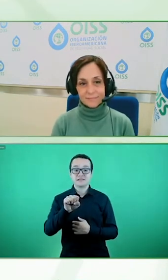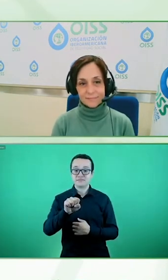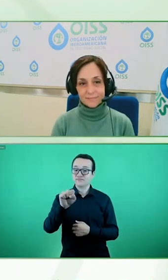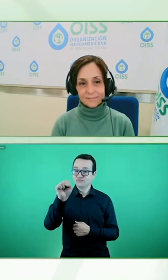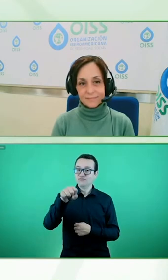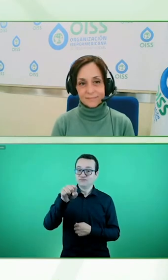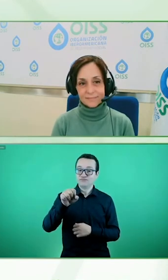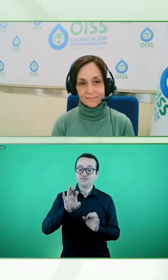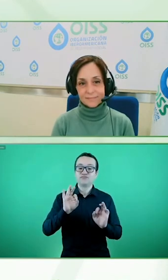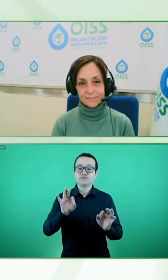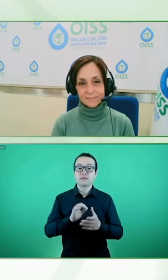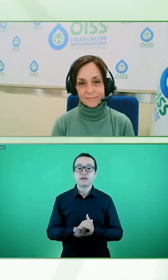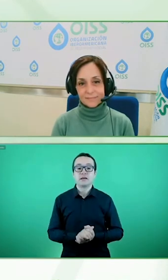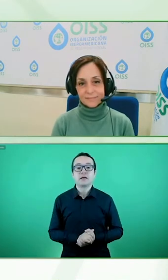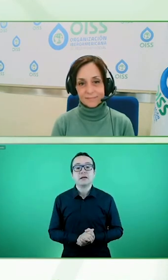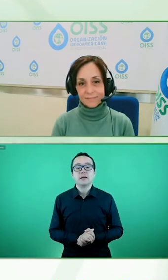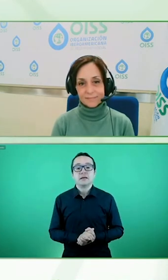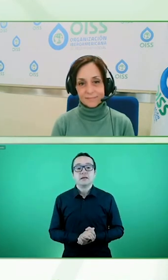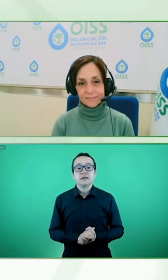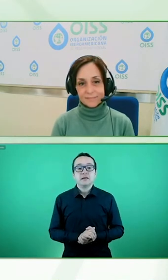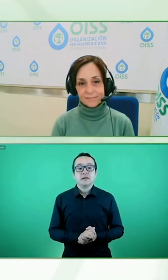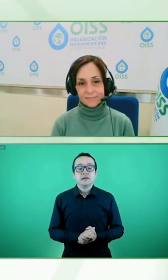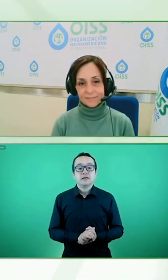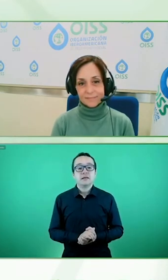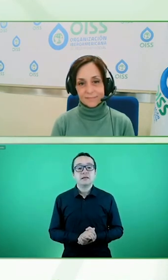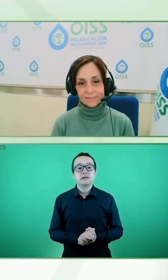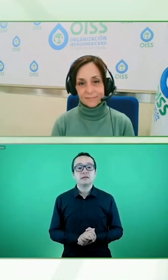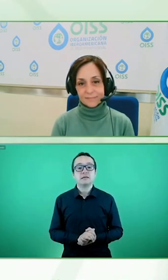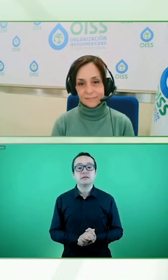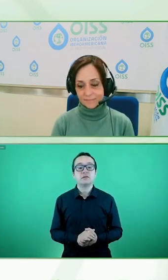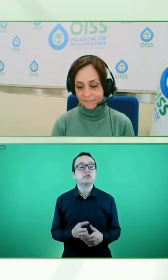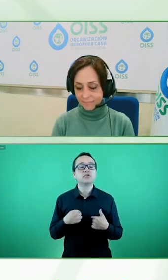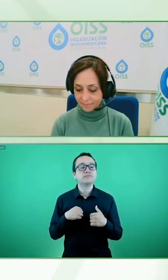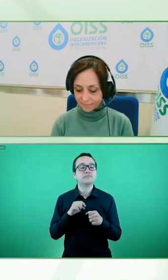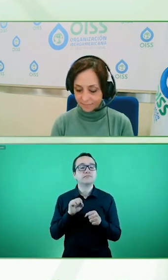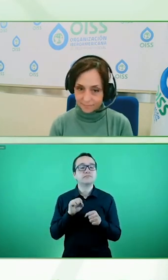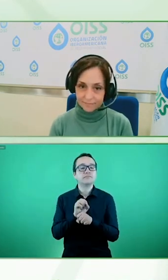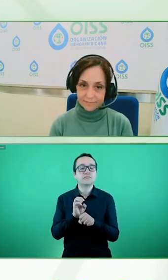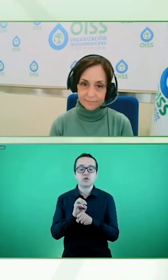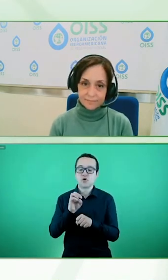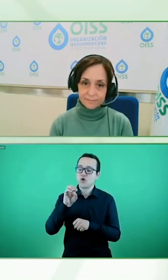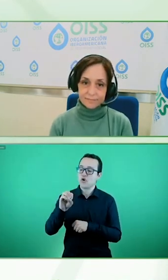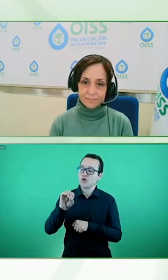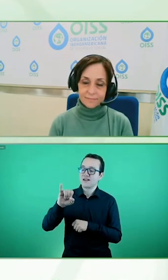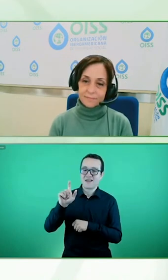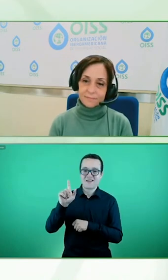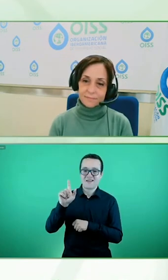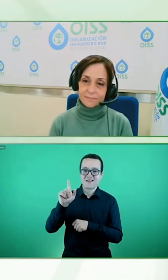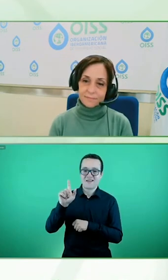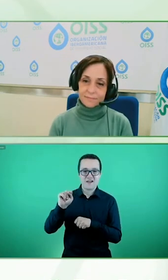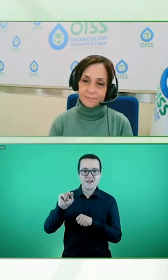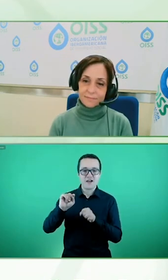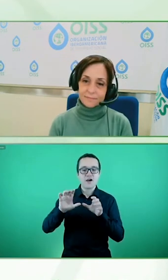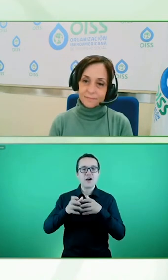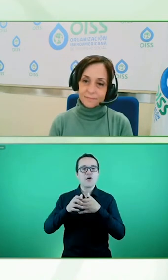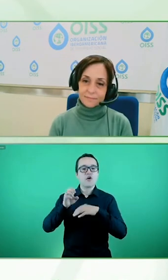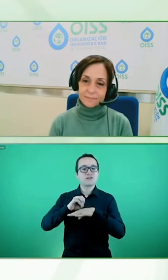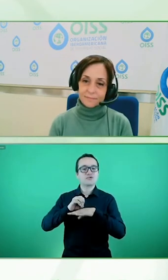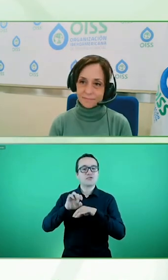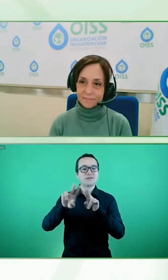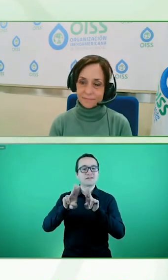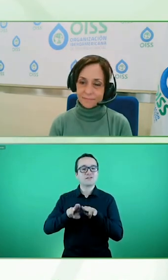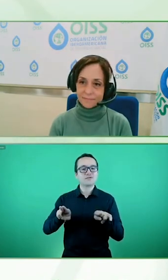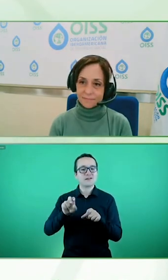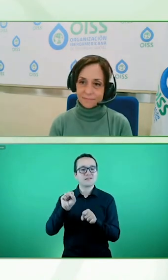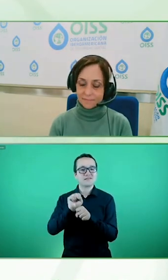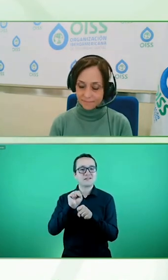yo trabajo en la Organización Internacional del Trabajo, que es una agencia especializada de las